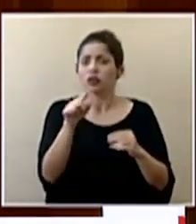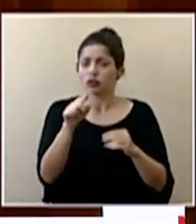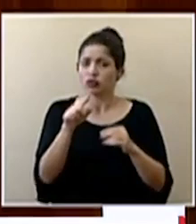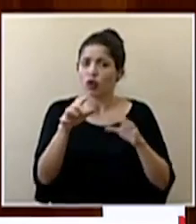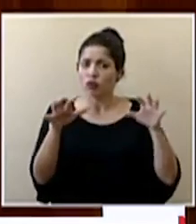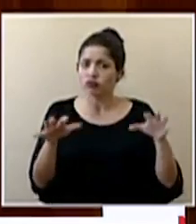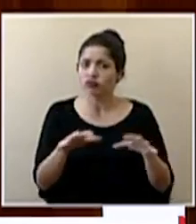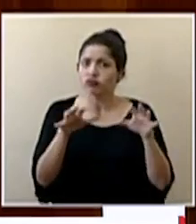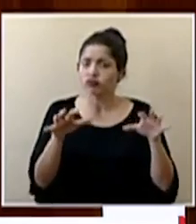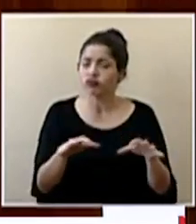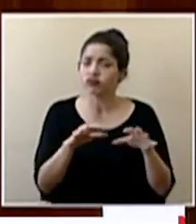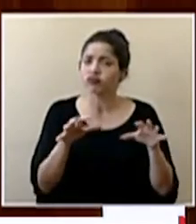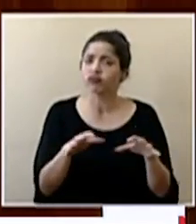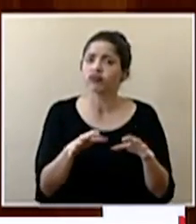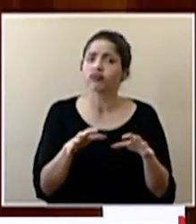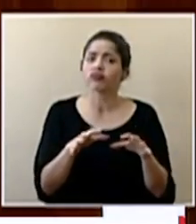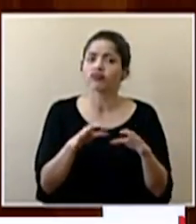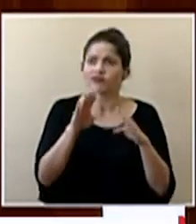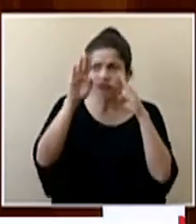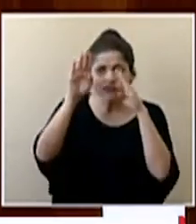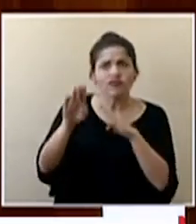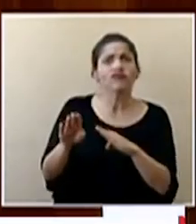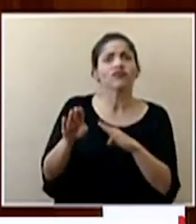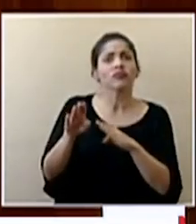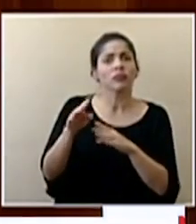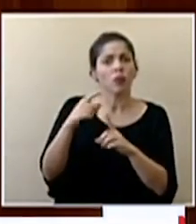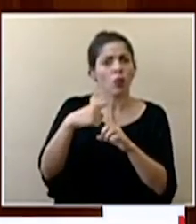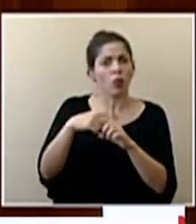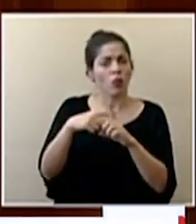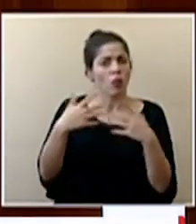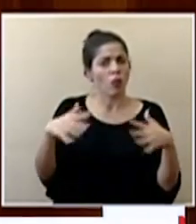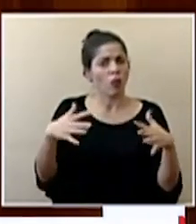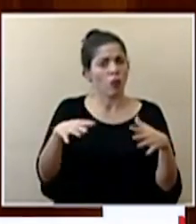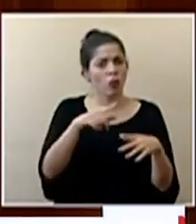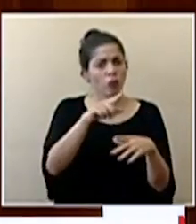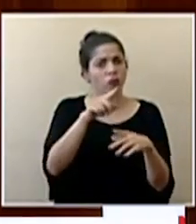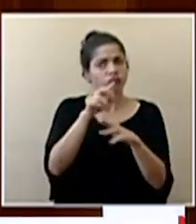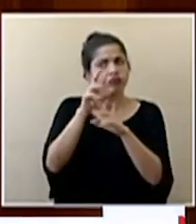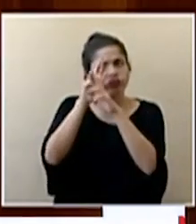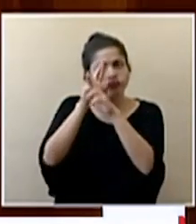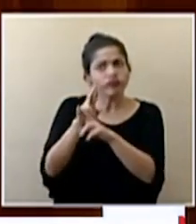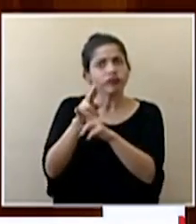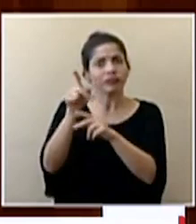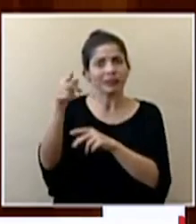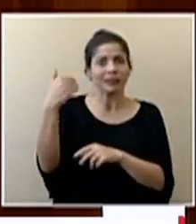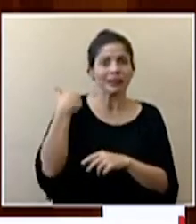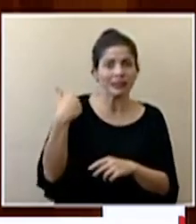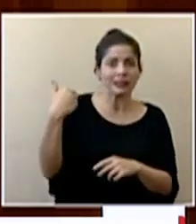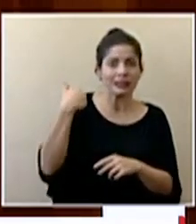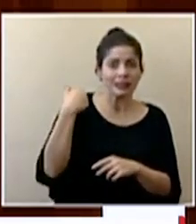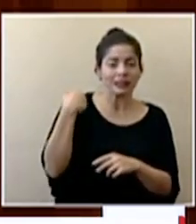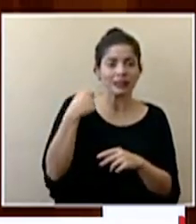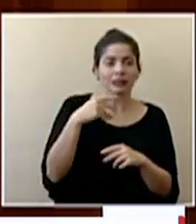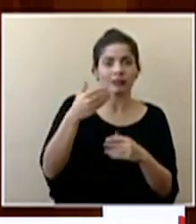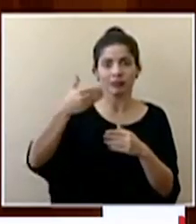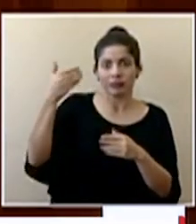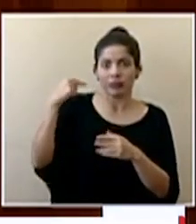un acatamiento positivo de todas las llamadas que hemos hecho en los días anteriores